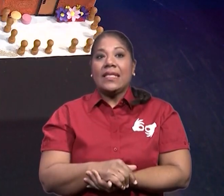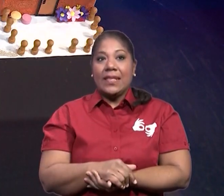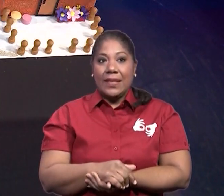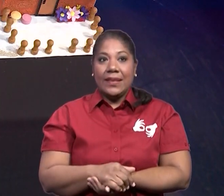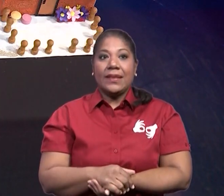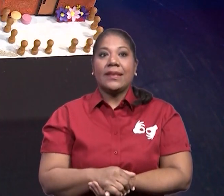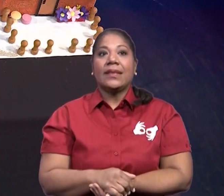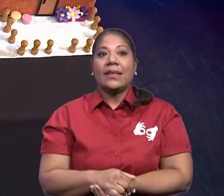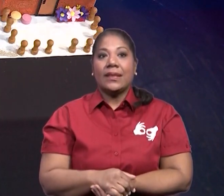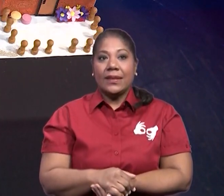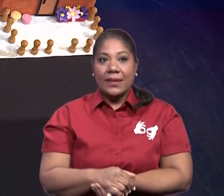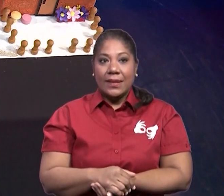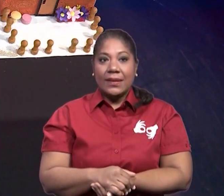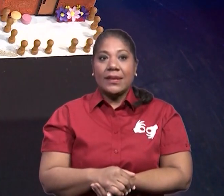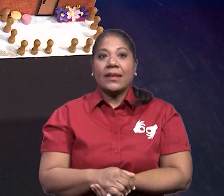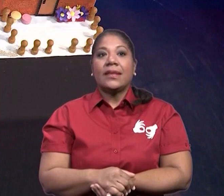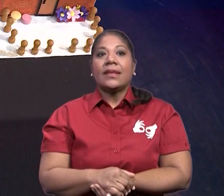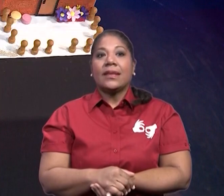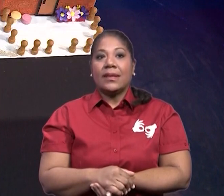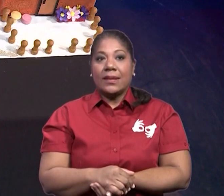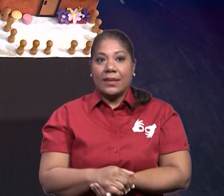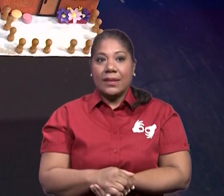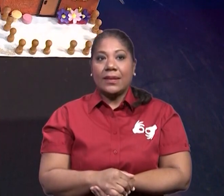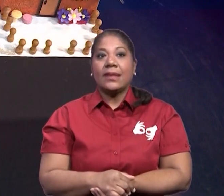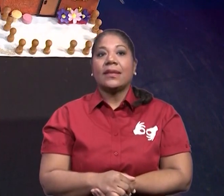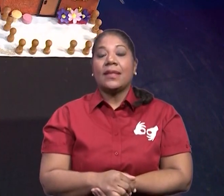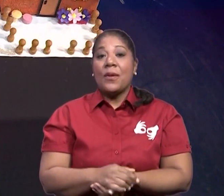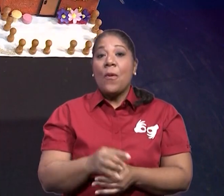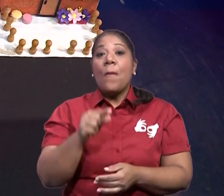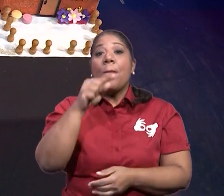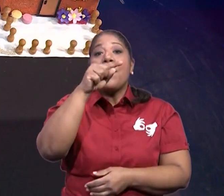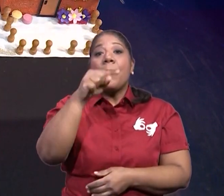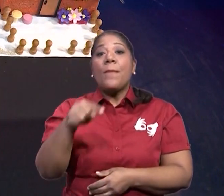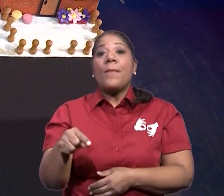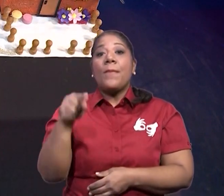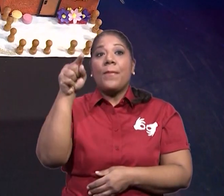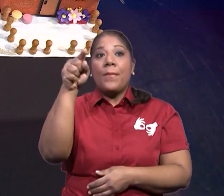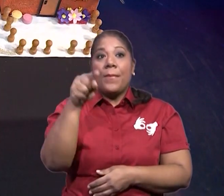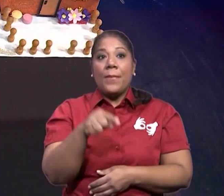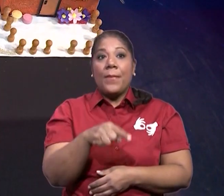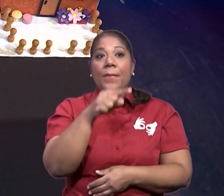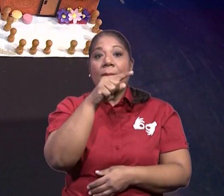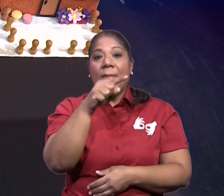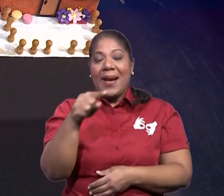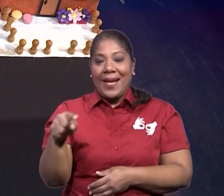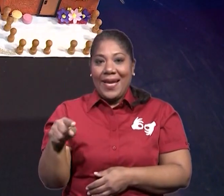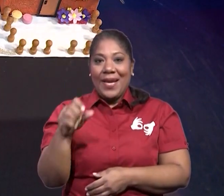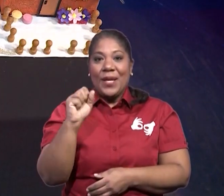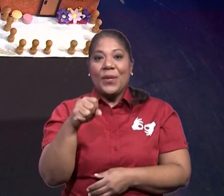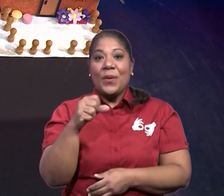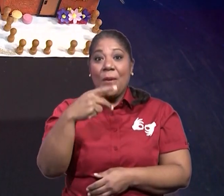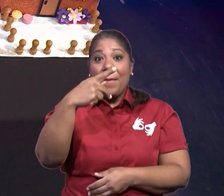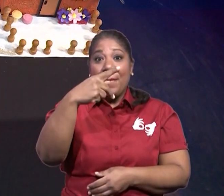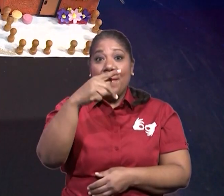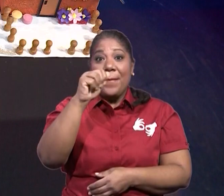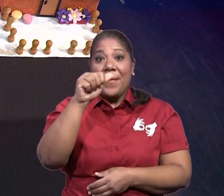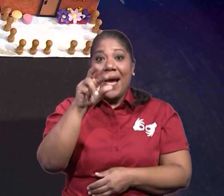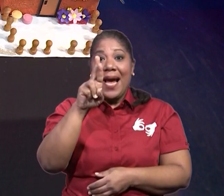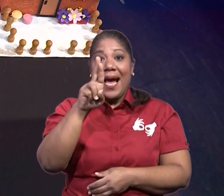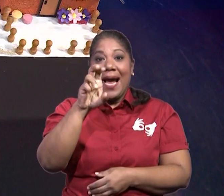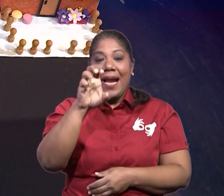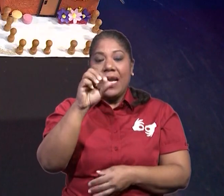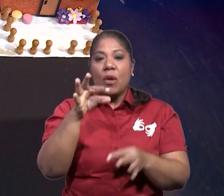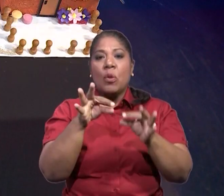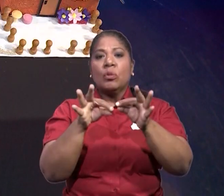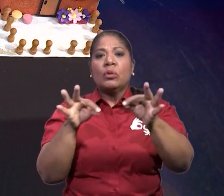de cemento. ¿Y dónde está el material con cemento? Aquí está la arena, ¿verdad? Y el cintillo lo van a colocar